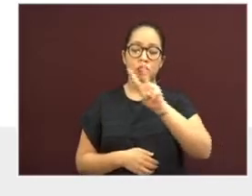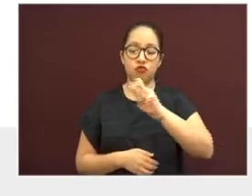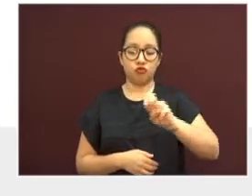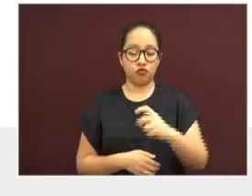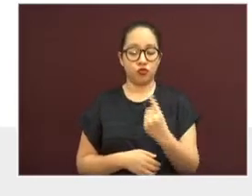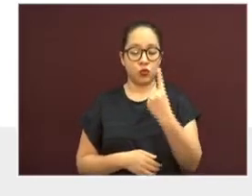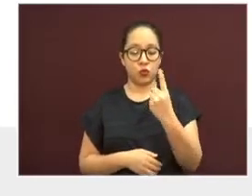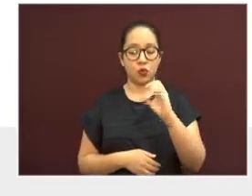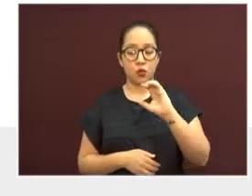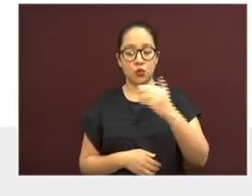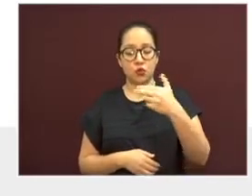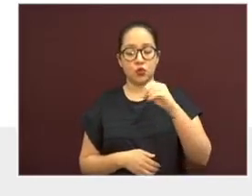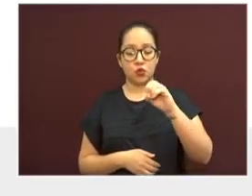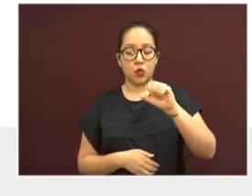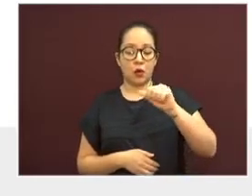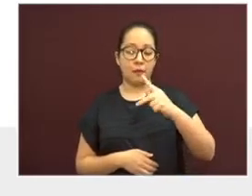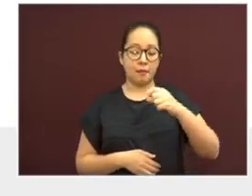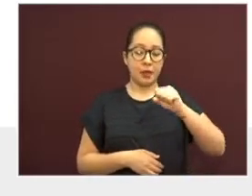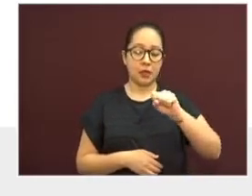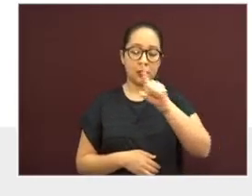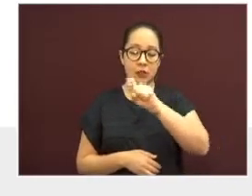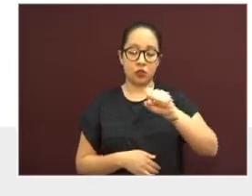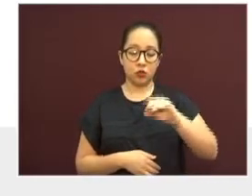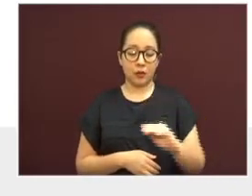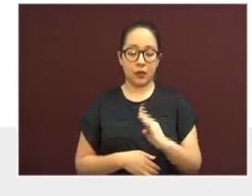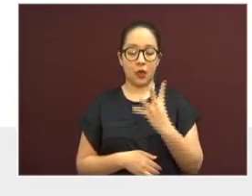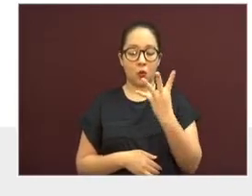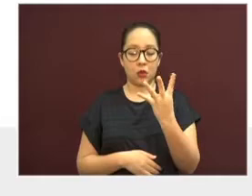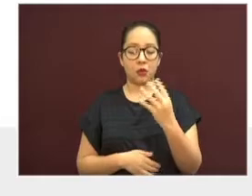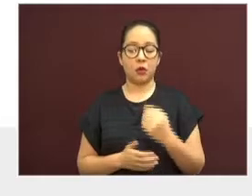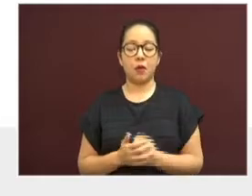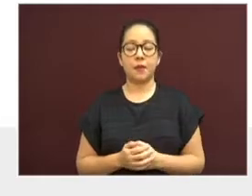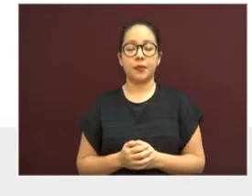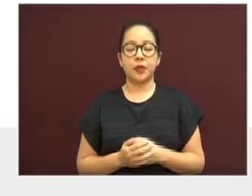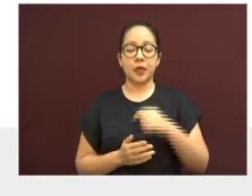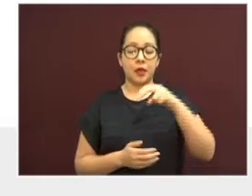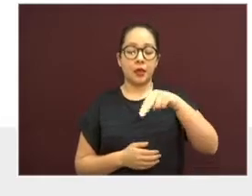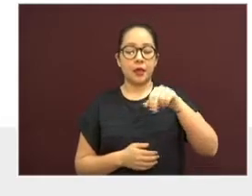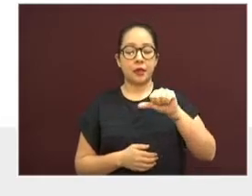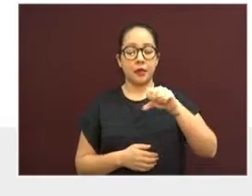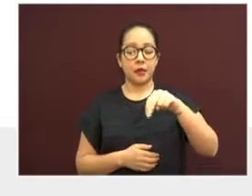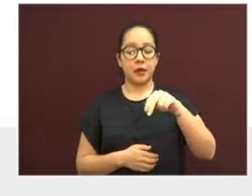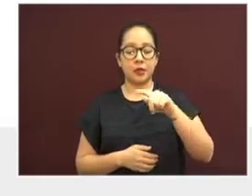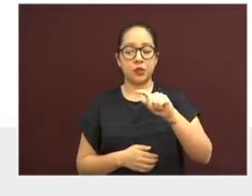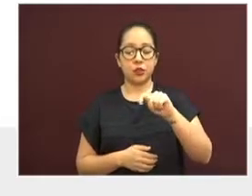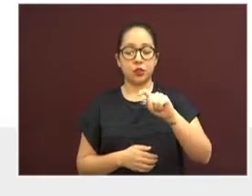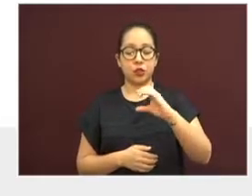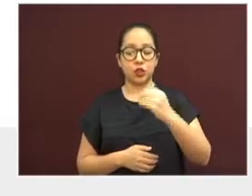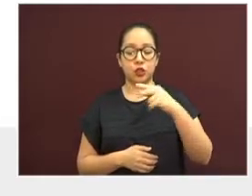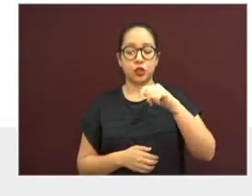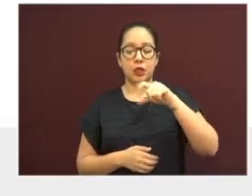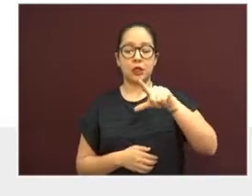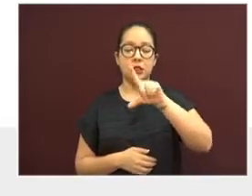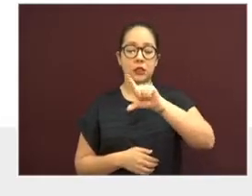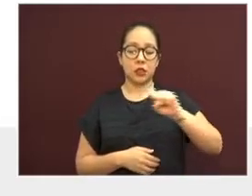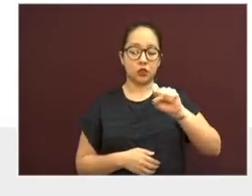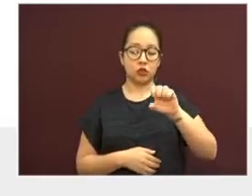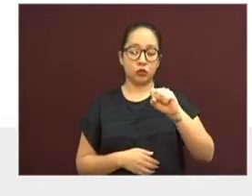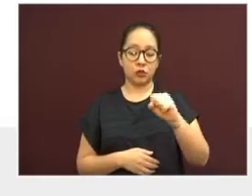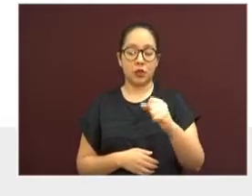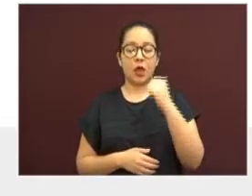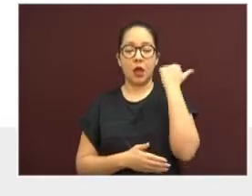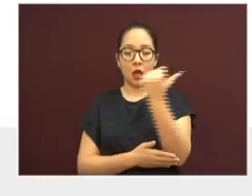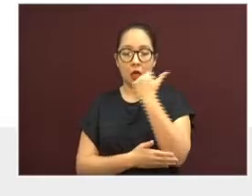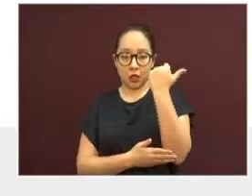Las Chuapas, 194. Nanchital, 170. Acayucan, 150.